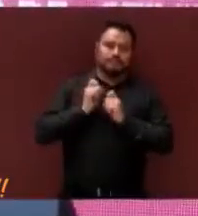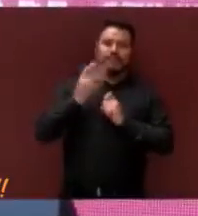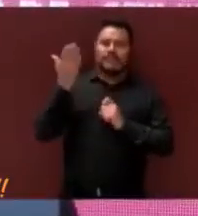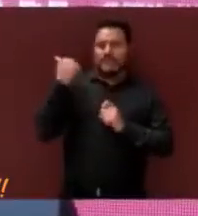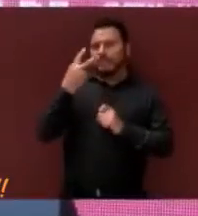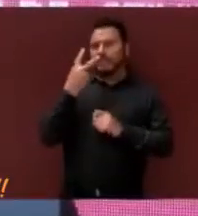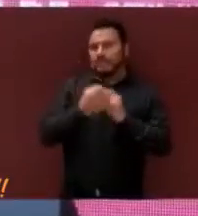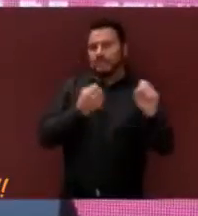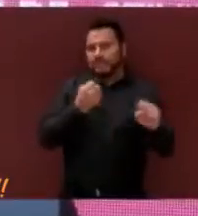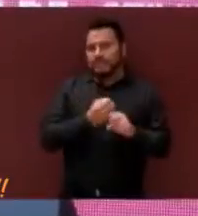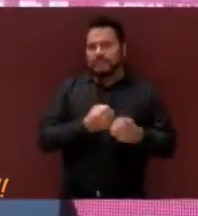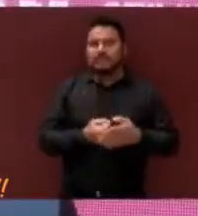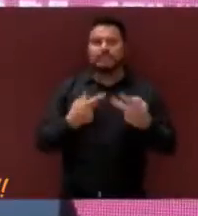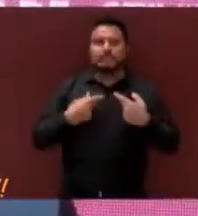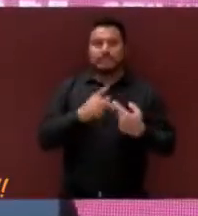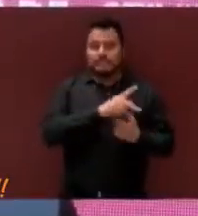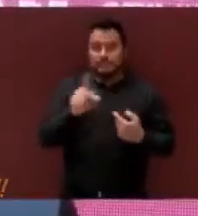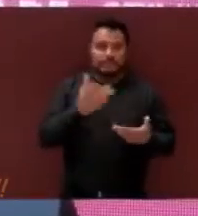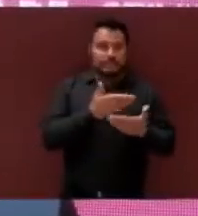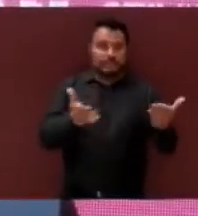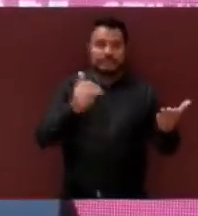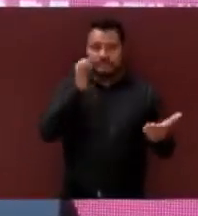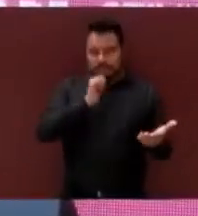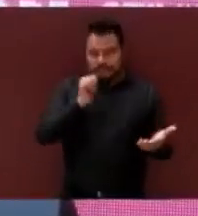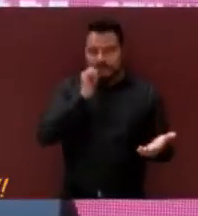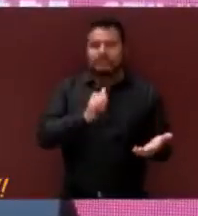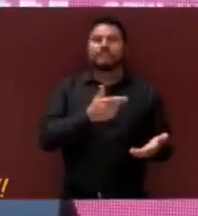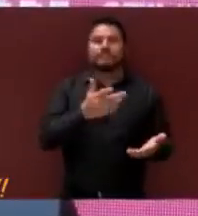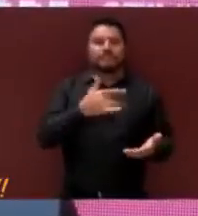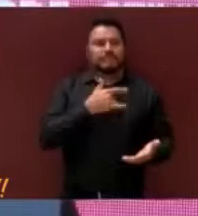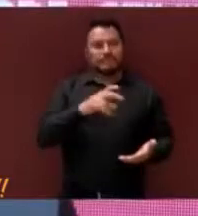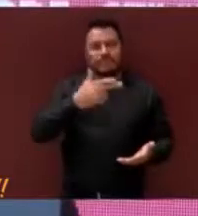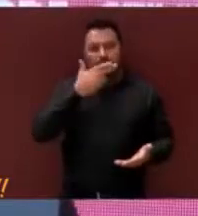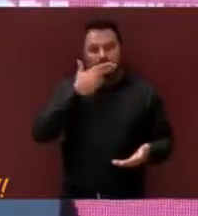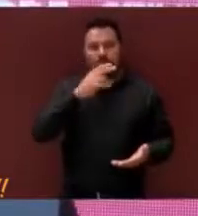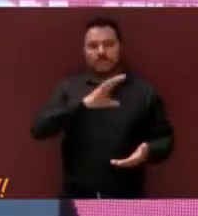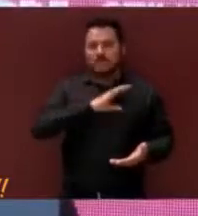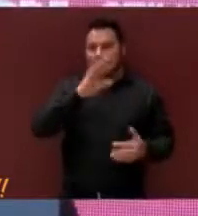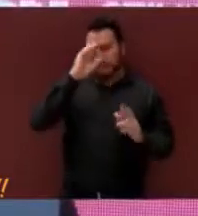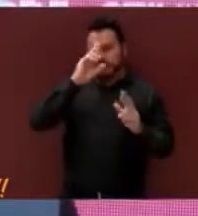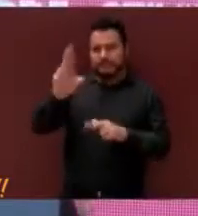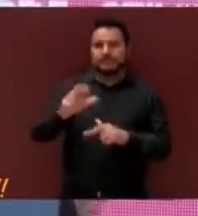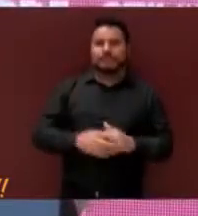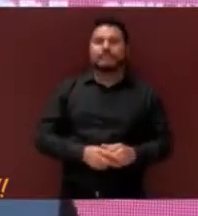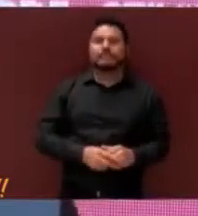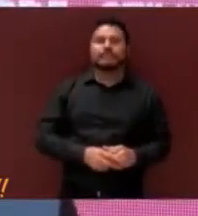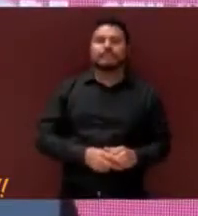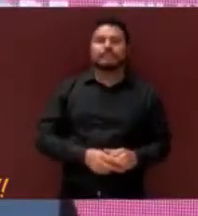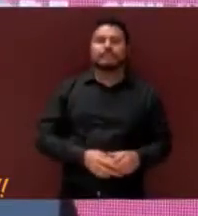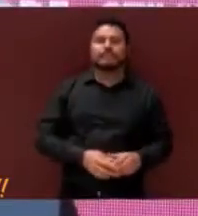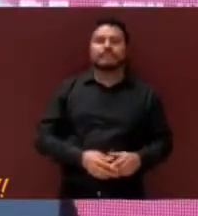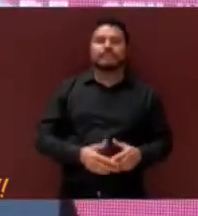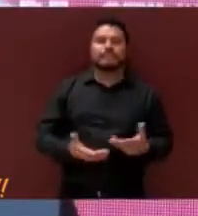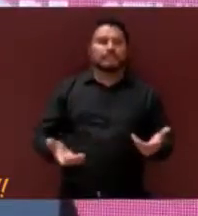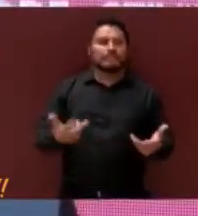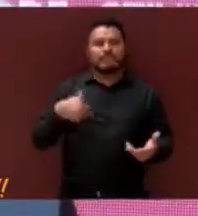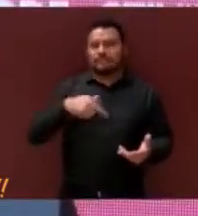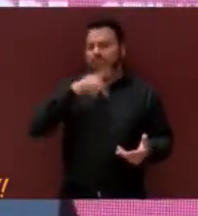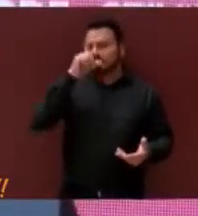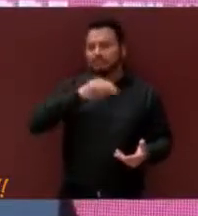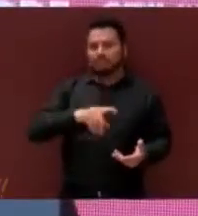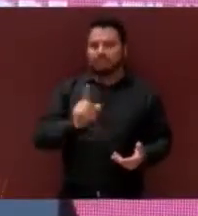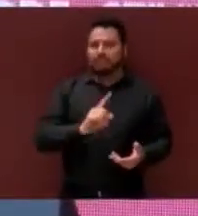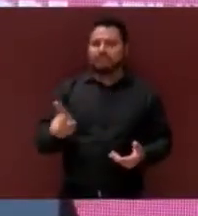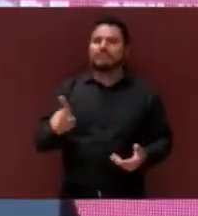dos años. A todos ellos siempre, siempre me aprecio y respeto. No les fallamos.